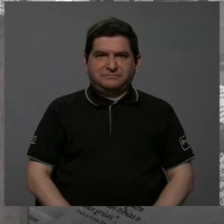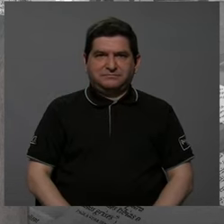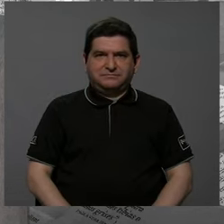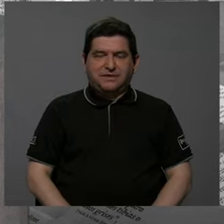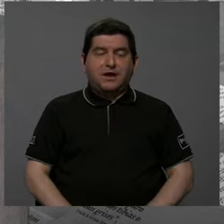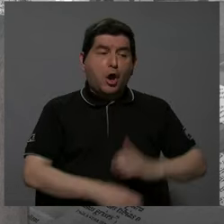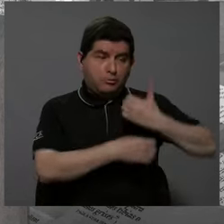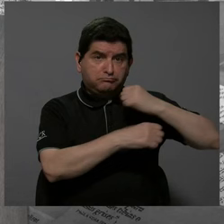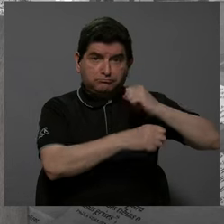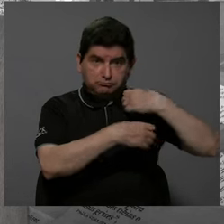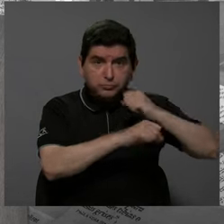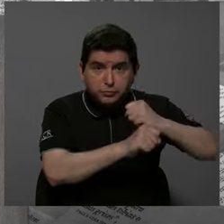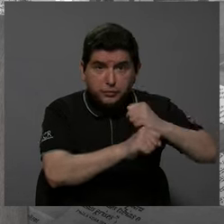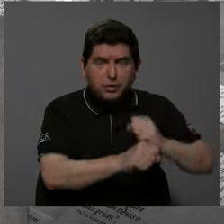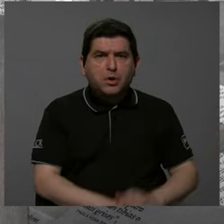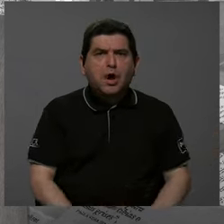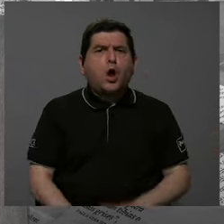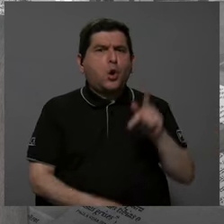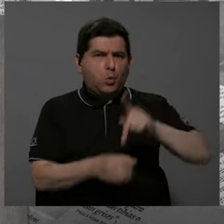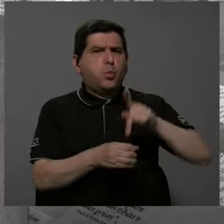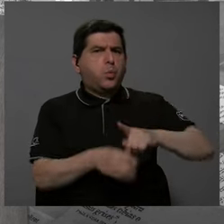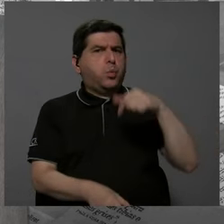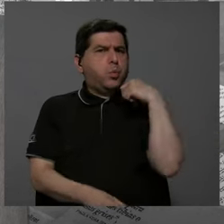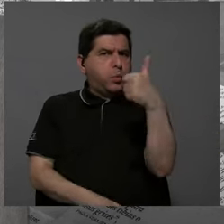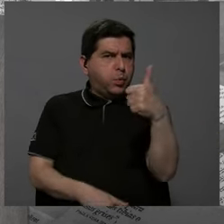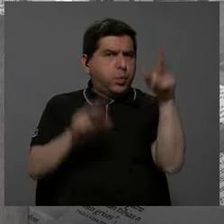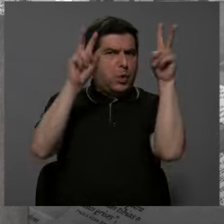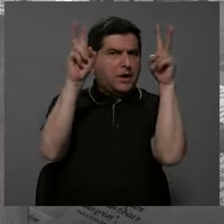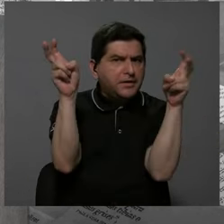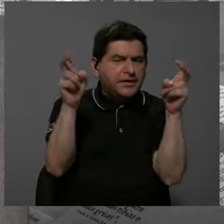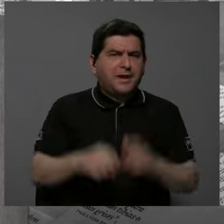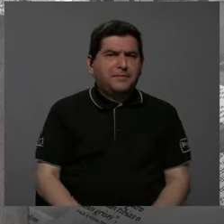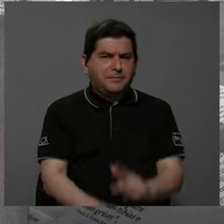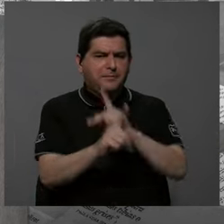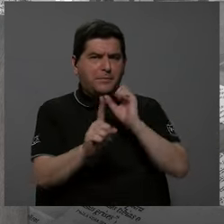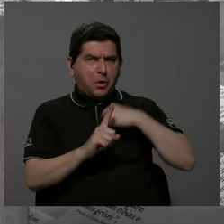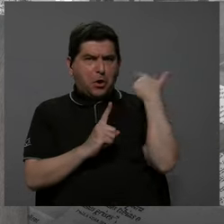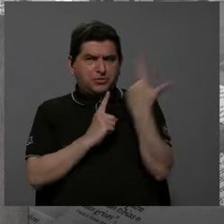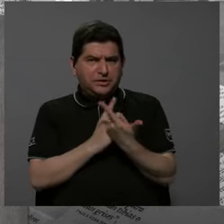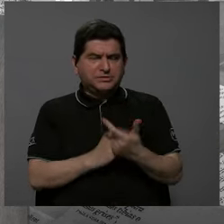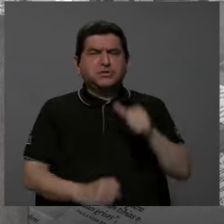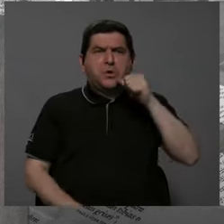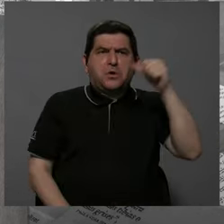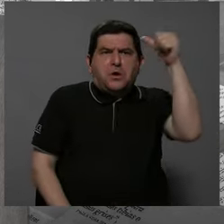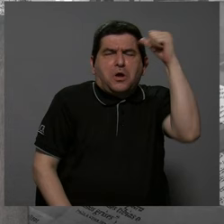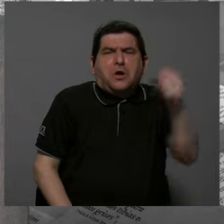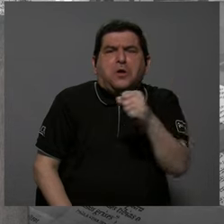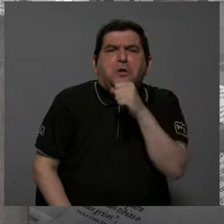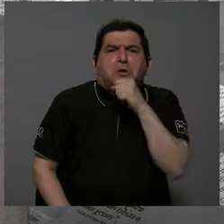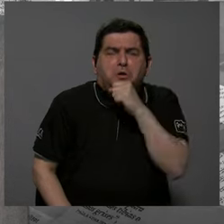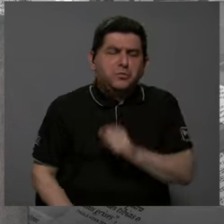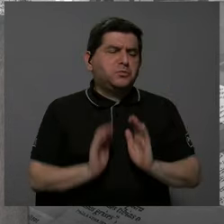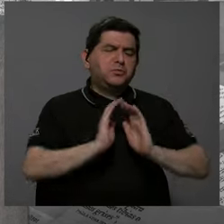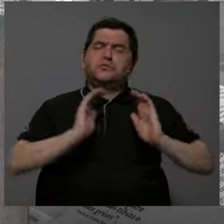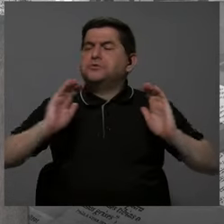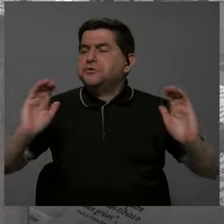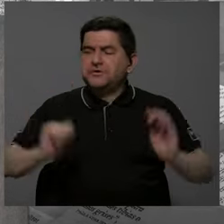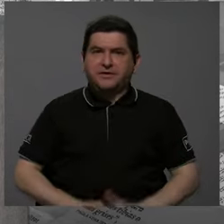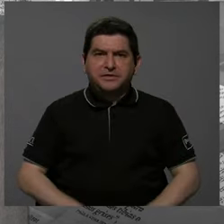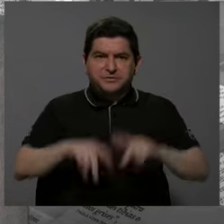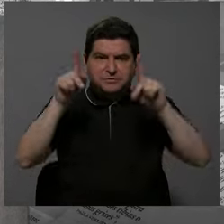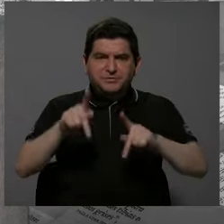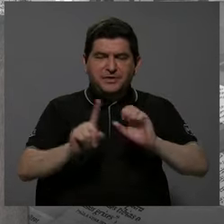municipalidades que están muy involucradas en temas, por ejemplo, de protección social de adultos mayores, de niños,